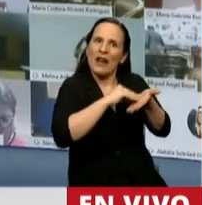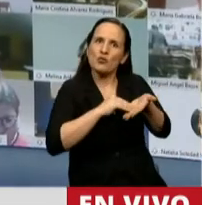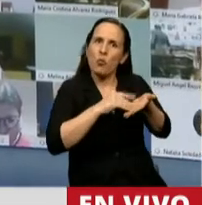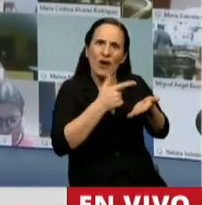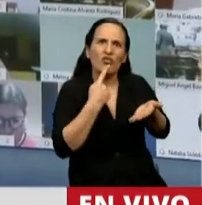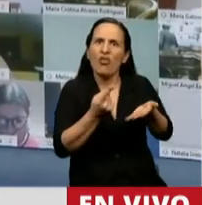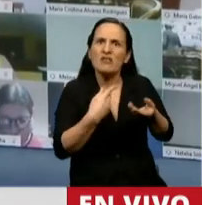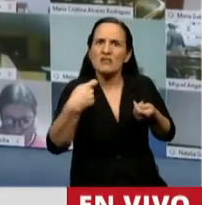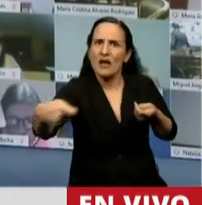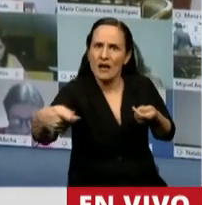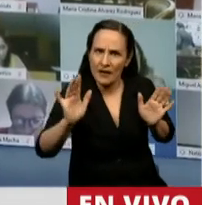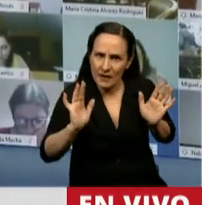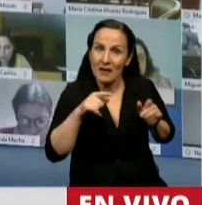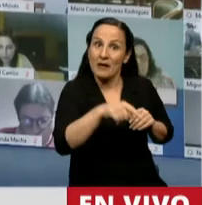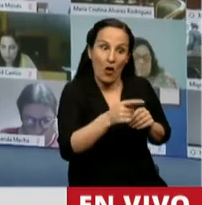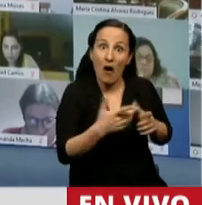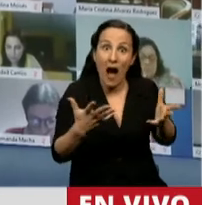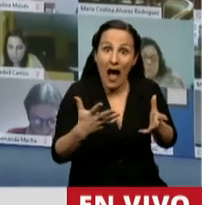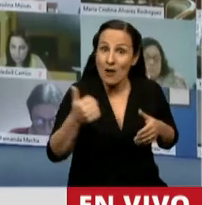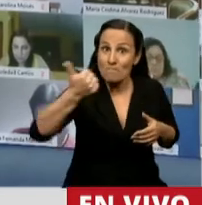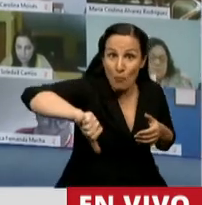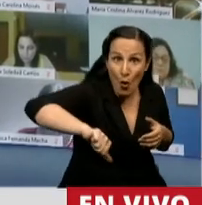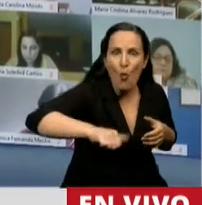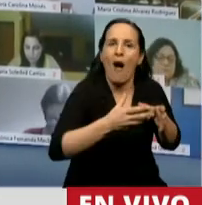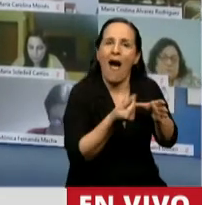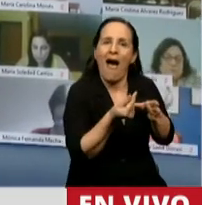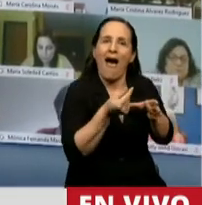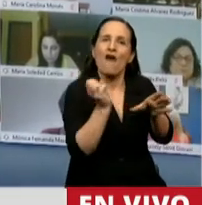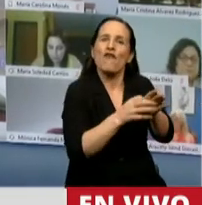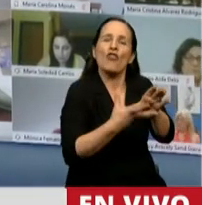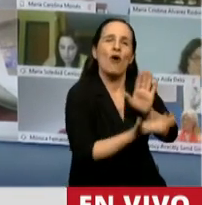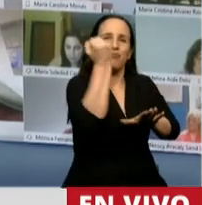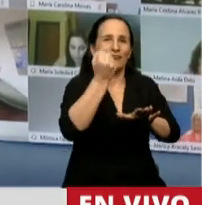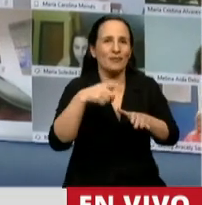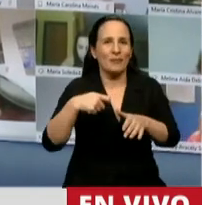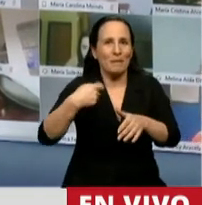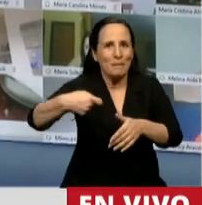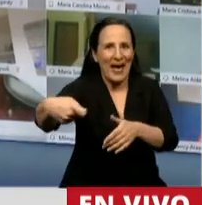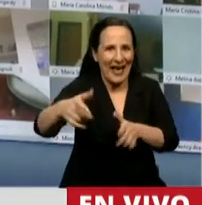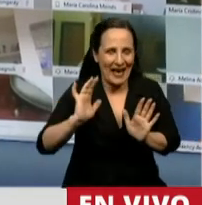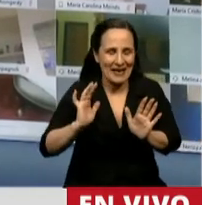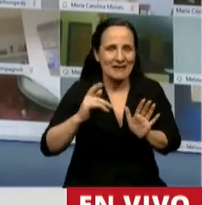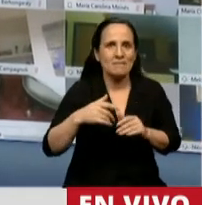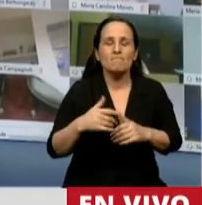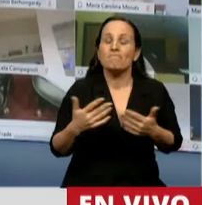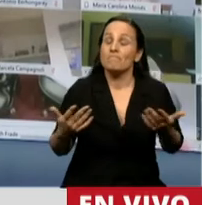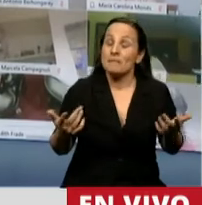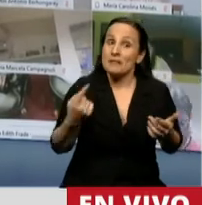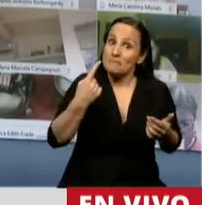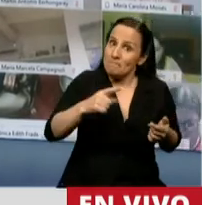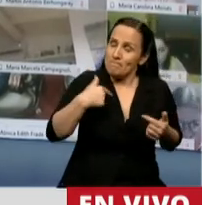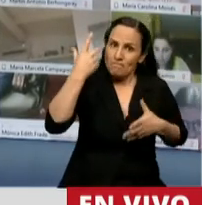puedan con la rentabilidad de este fondo cubrir eso de pasarla, la verdad que también me preocupa. Porque acá se dijo